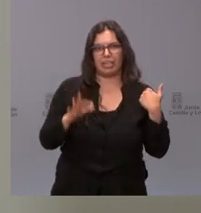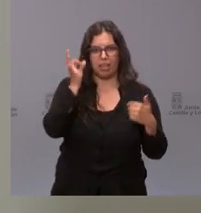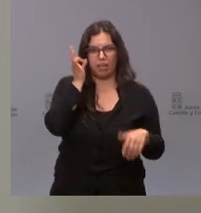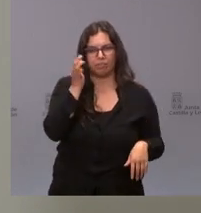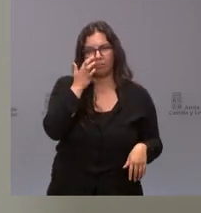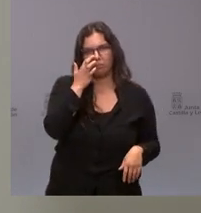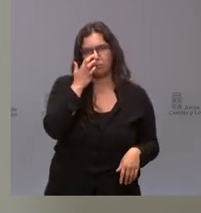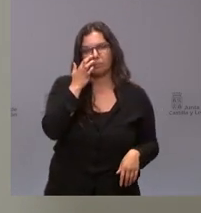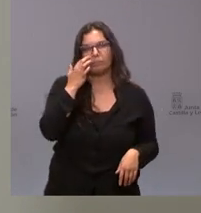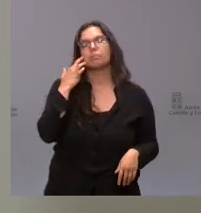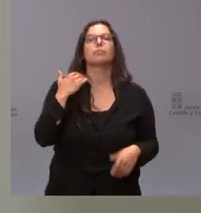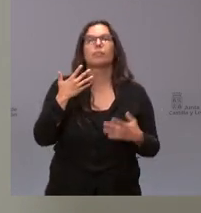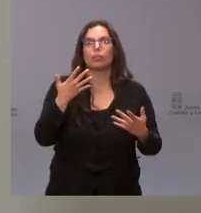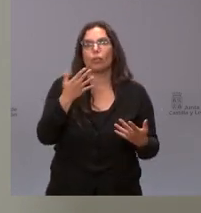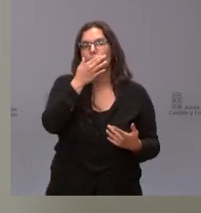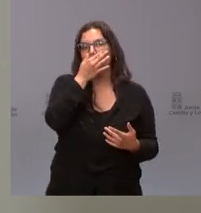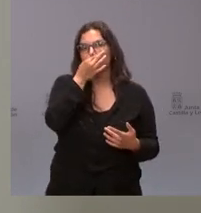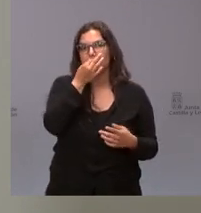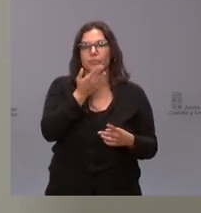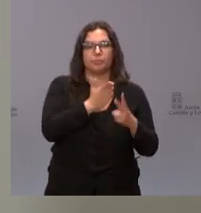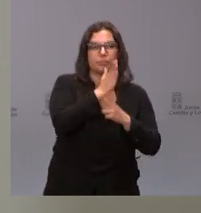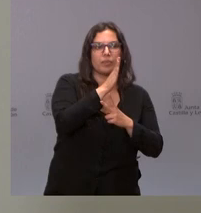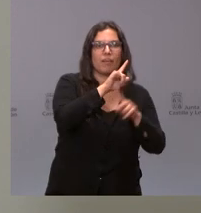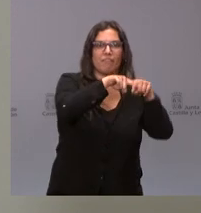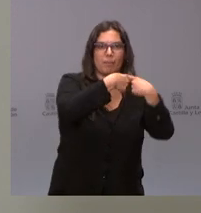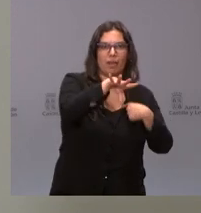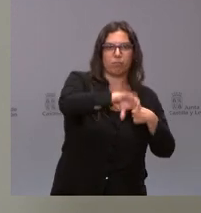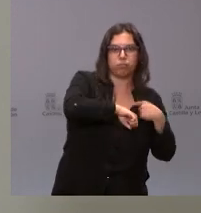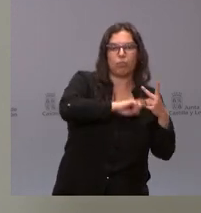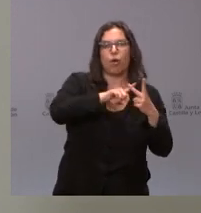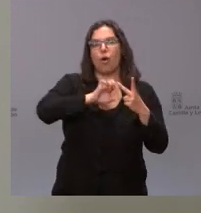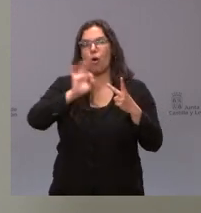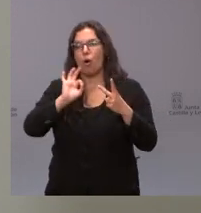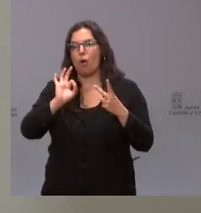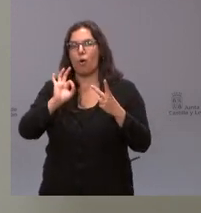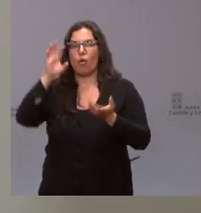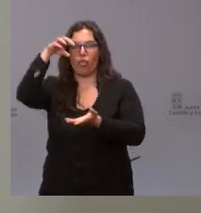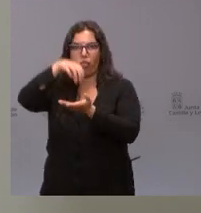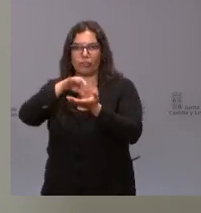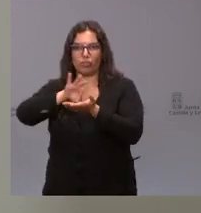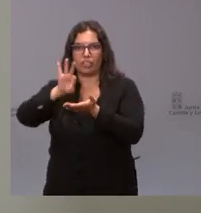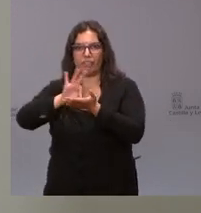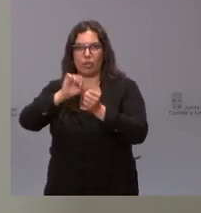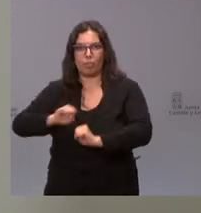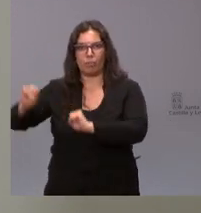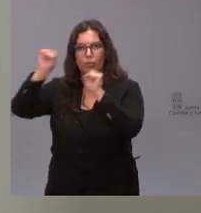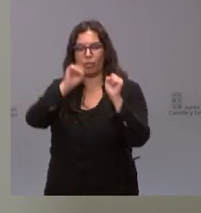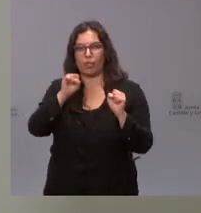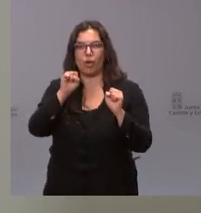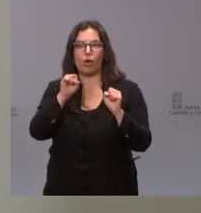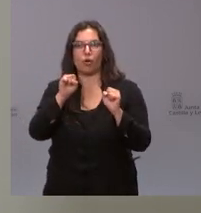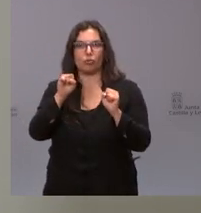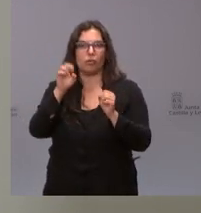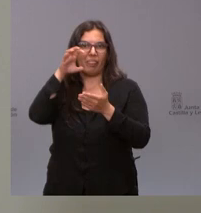y por tanto entre las dos opciones disposición a cargo de un familiar o disposición por parte de los servicios de protección en los